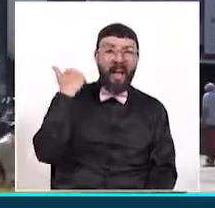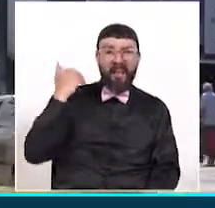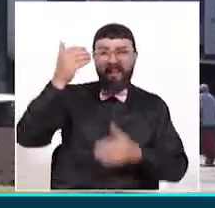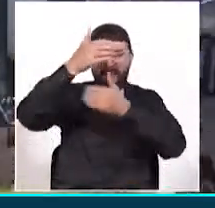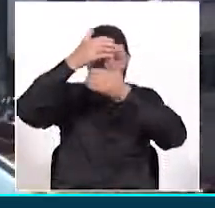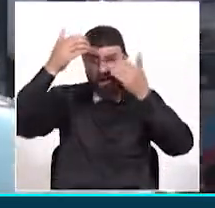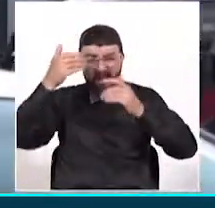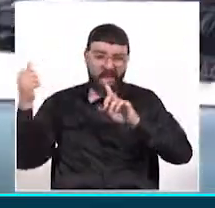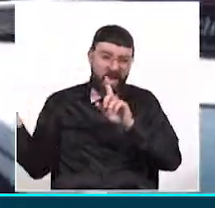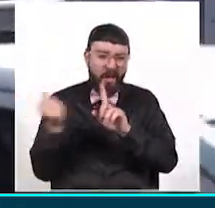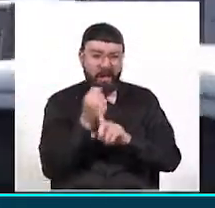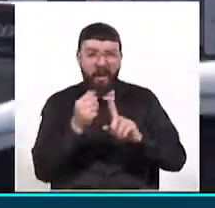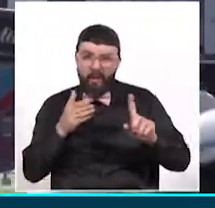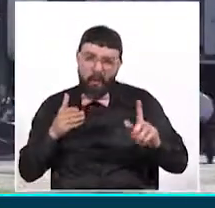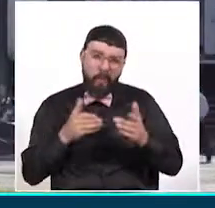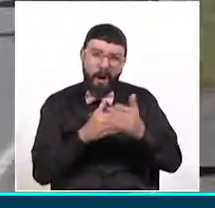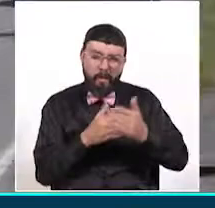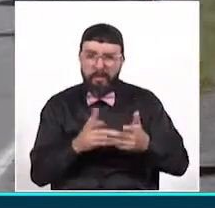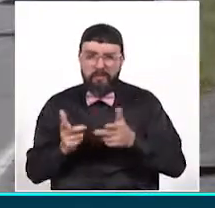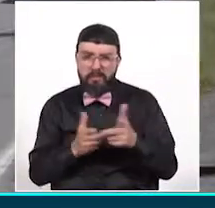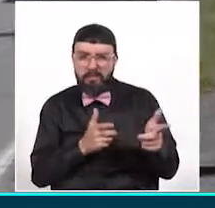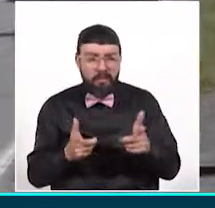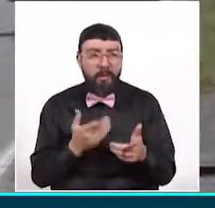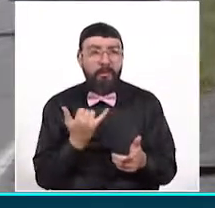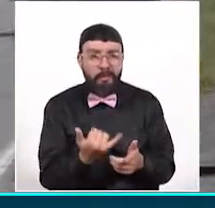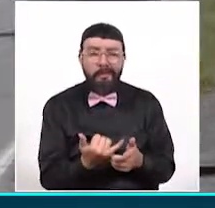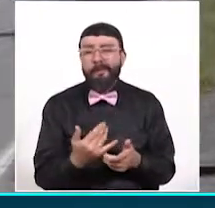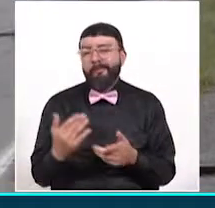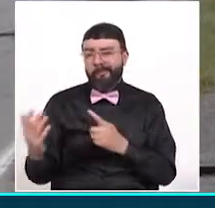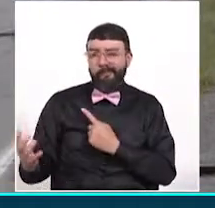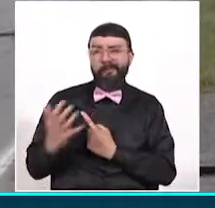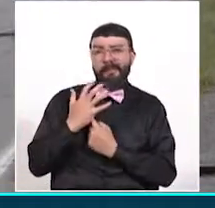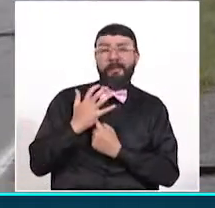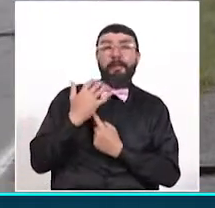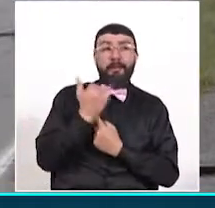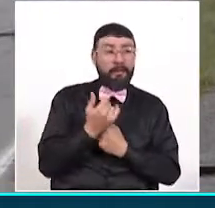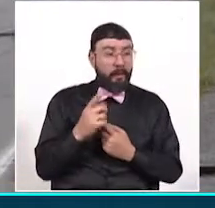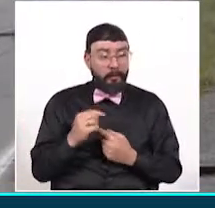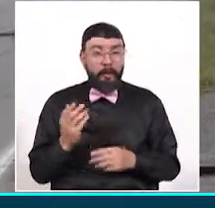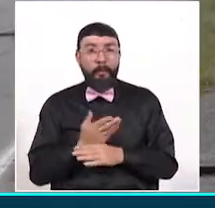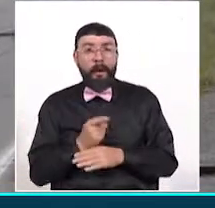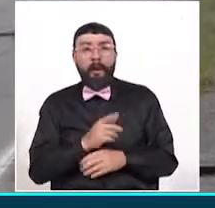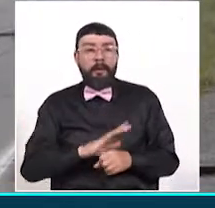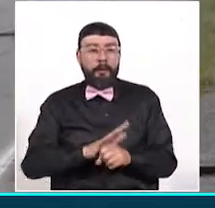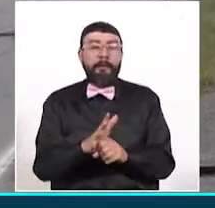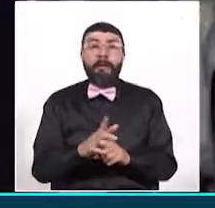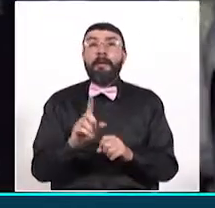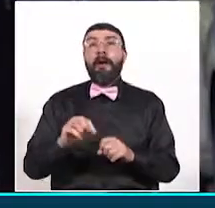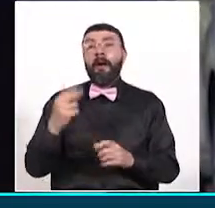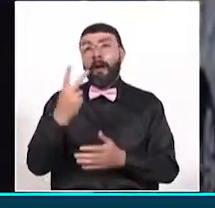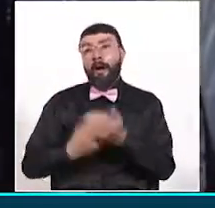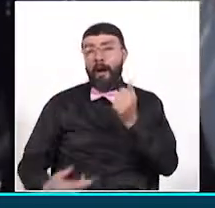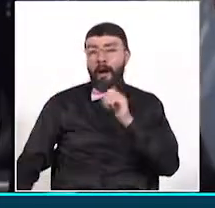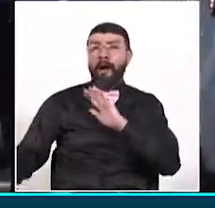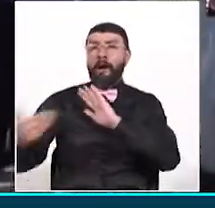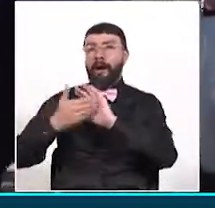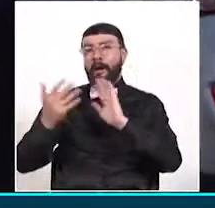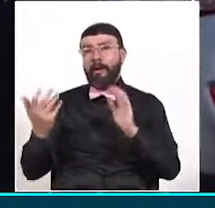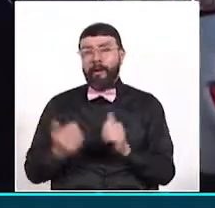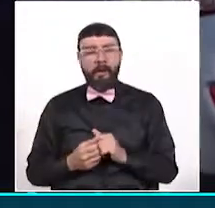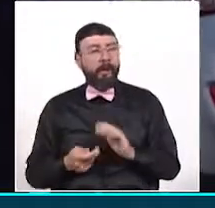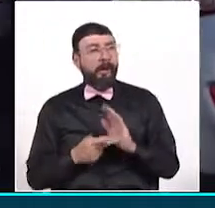y víctimas también de todo lo que hemos sufrido con la pandemia. Entonces, salen